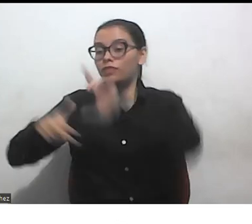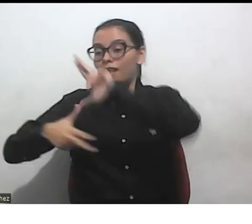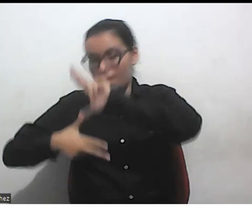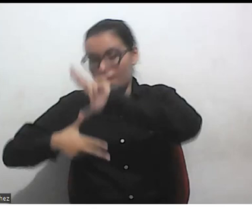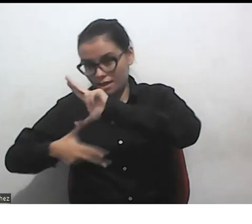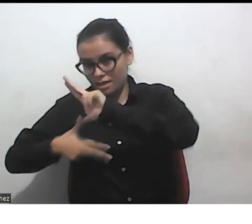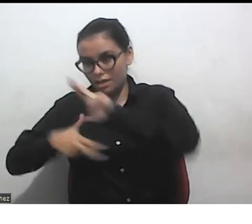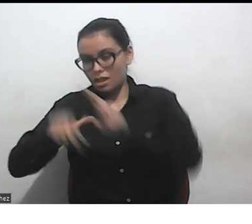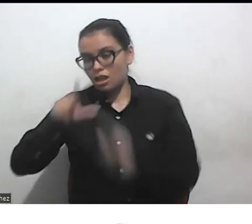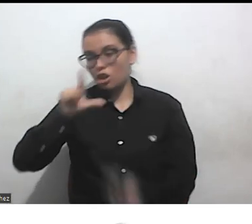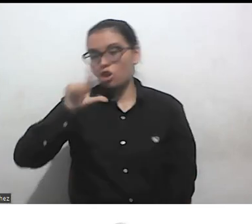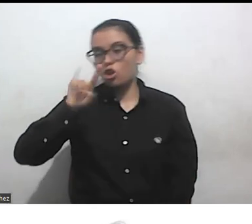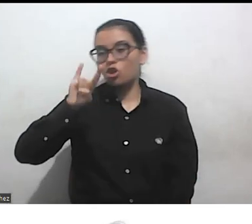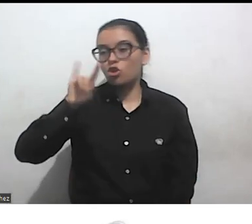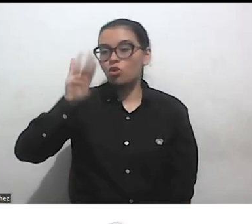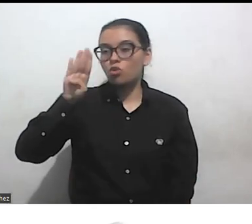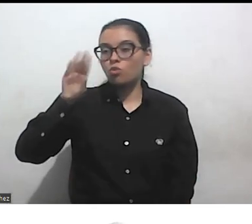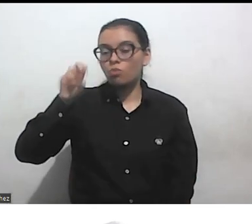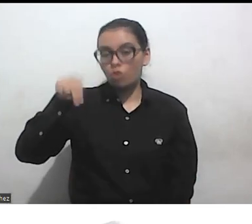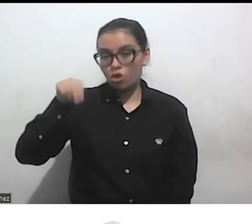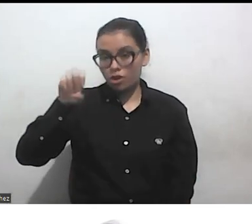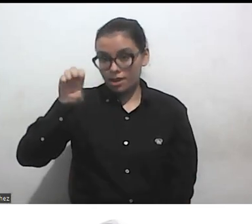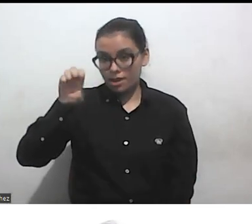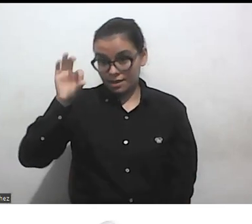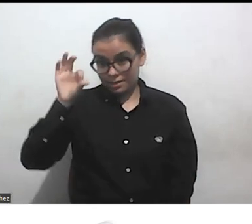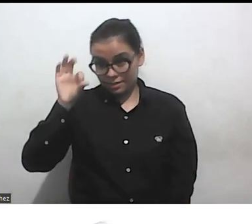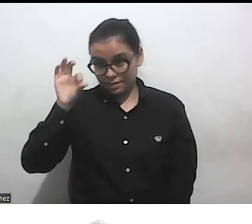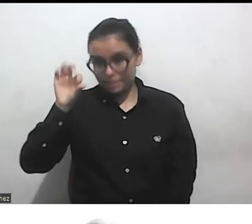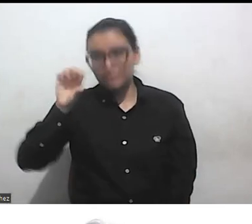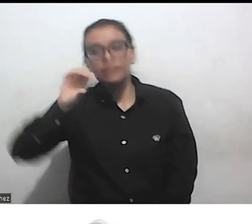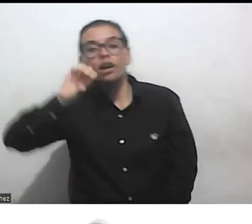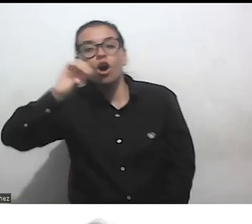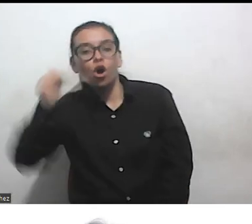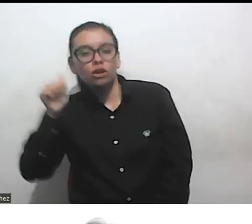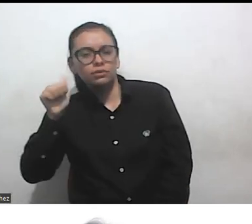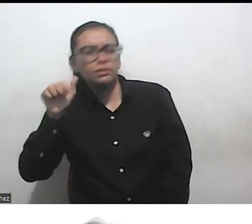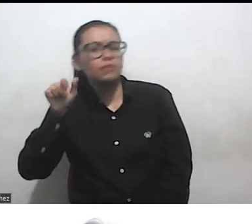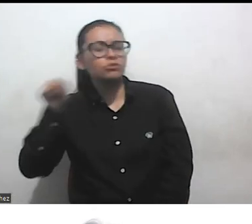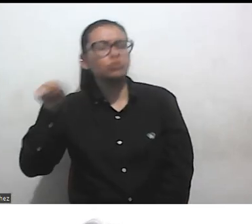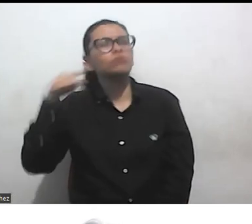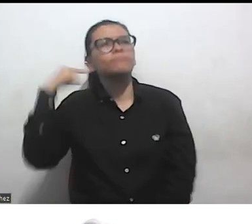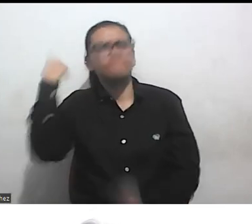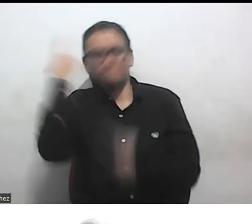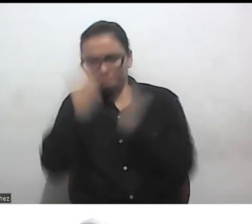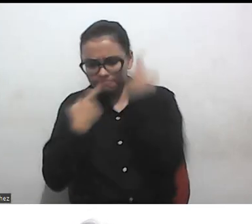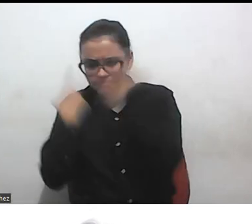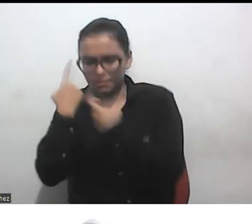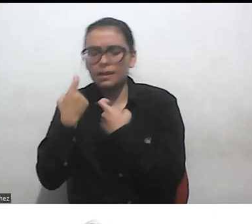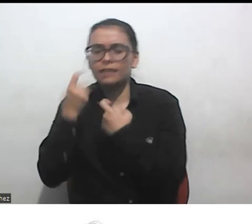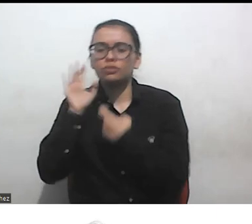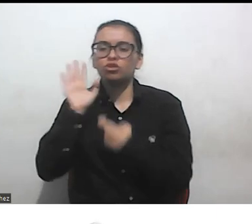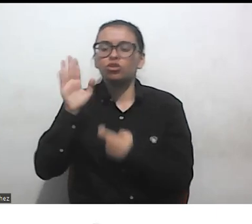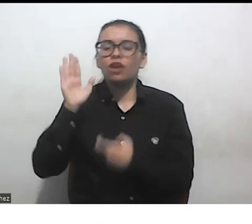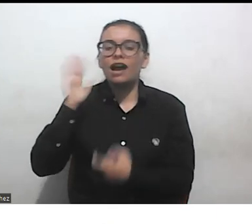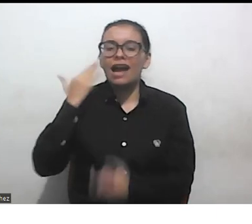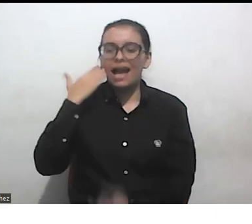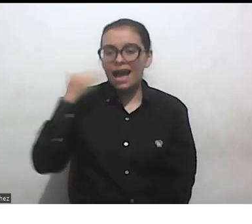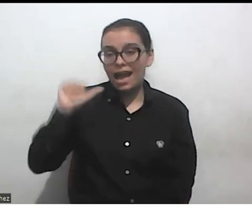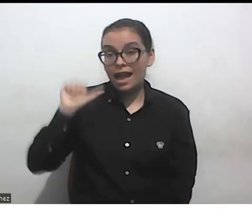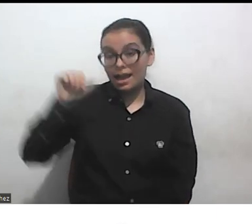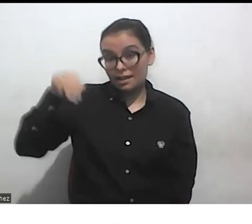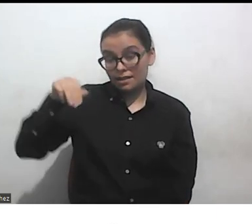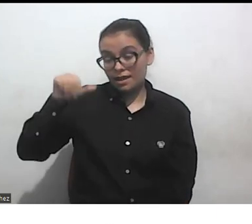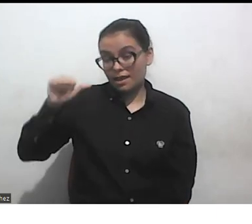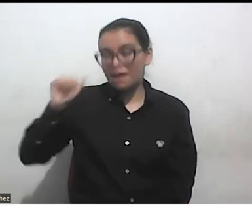Lugones, pero también por la gran producción y reflexión de autoras brasileras,